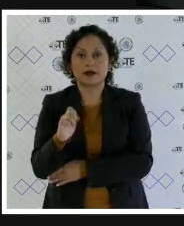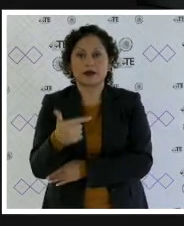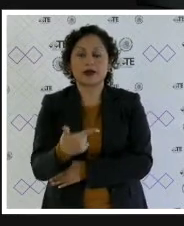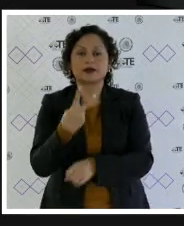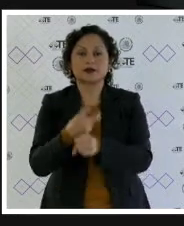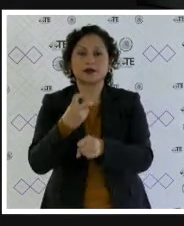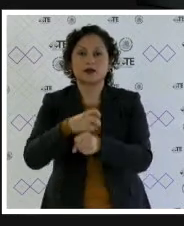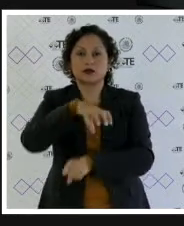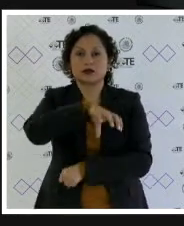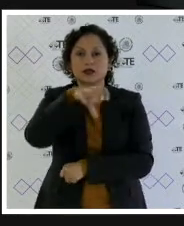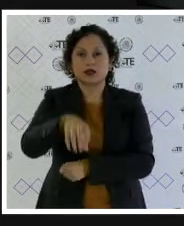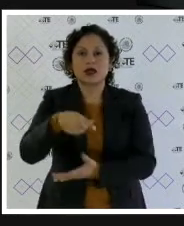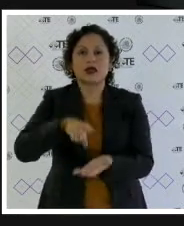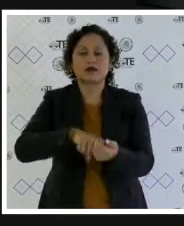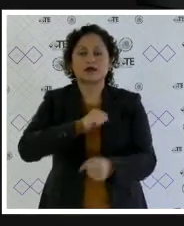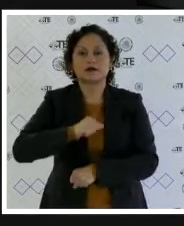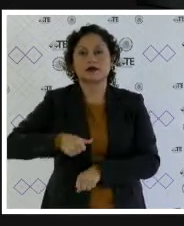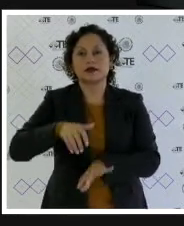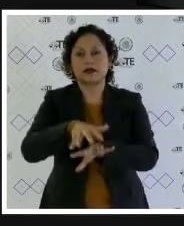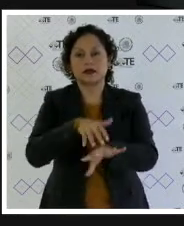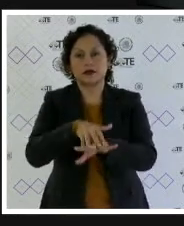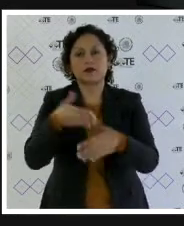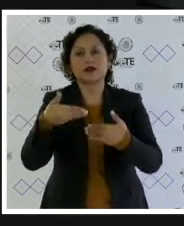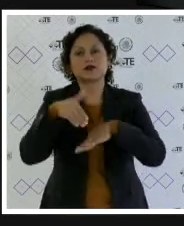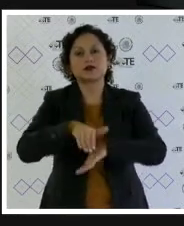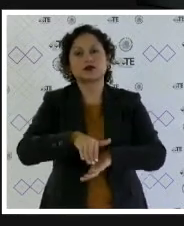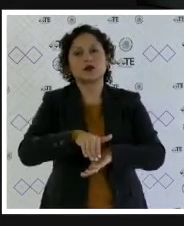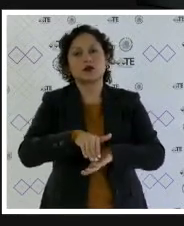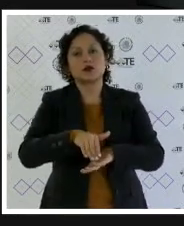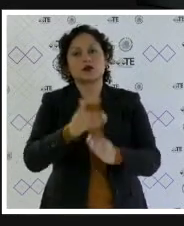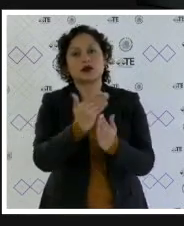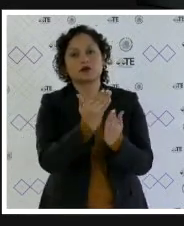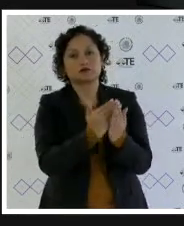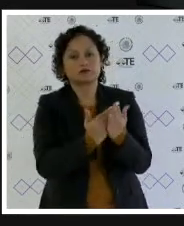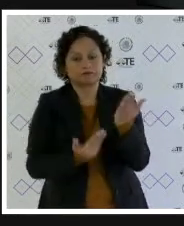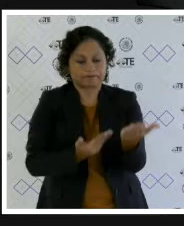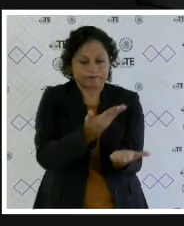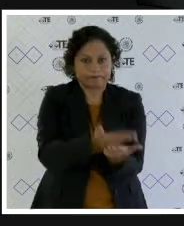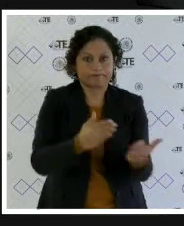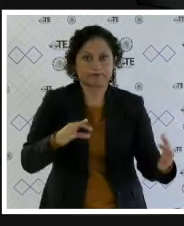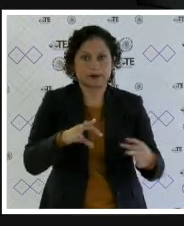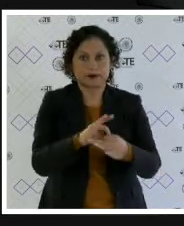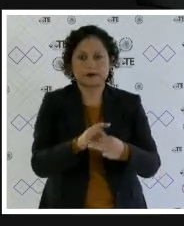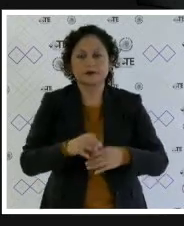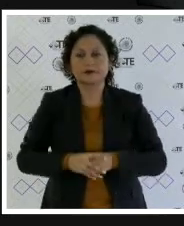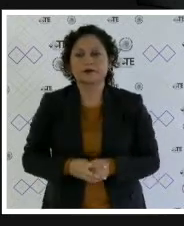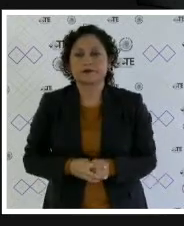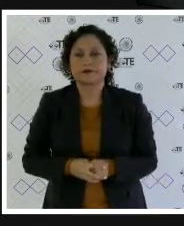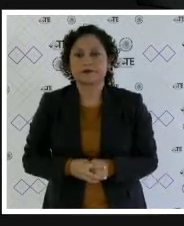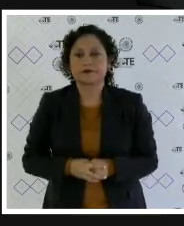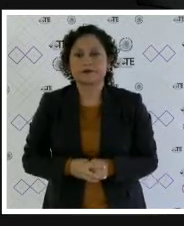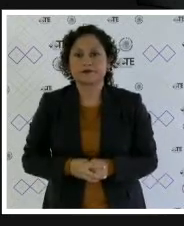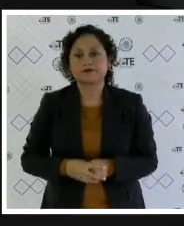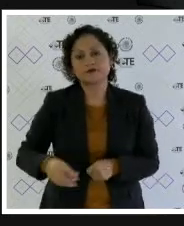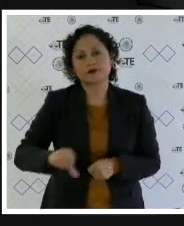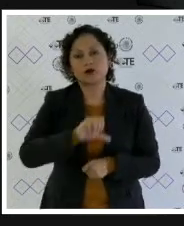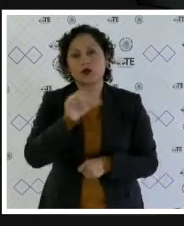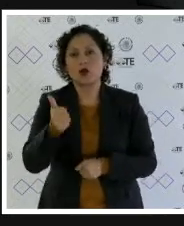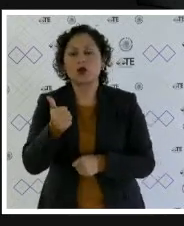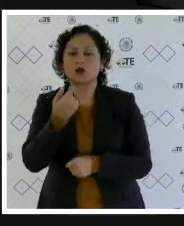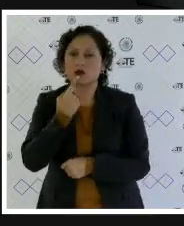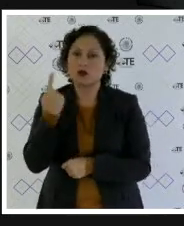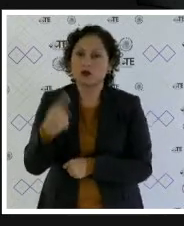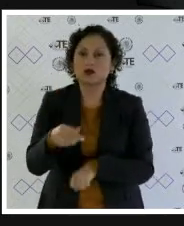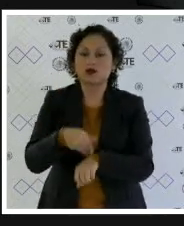sección de marcación Tlalpan, conforme a lo señalado en la parte considerativa de este fallo. En el diverso juicio electoral